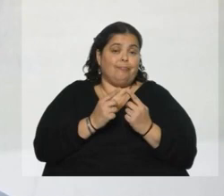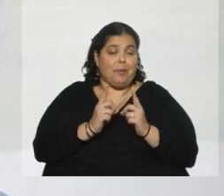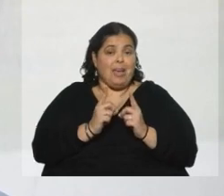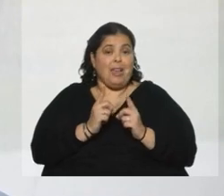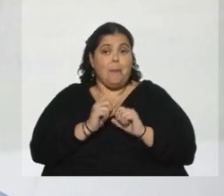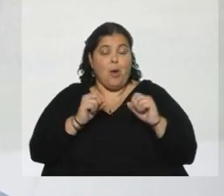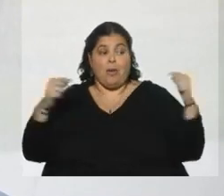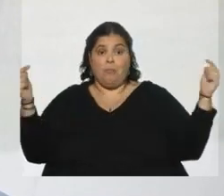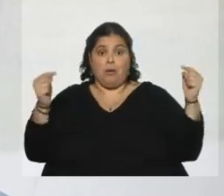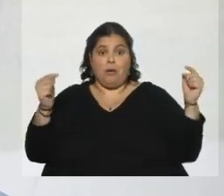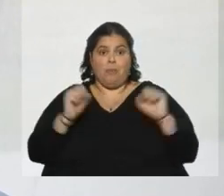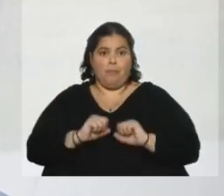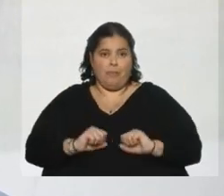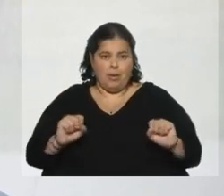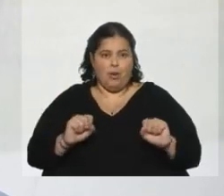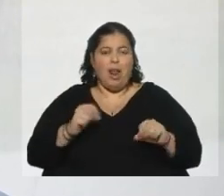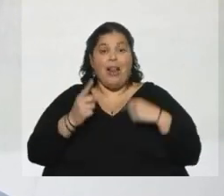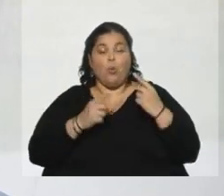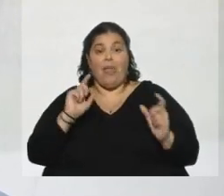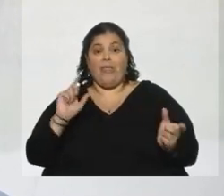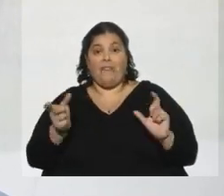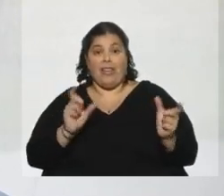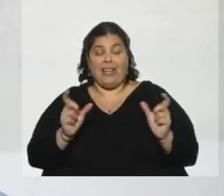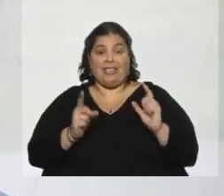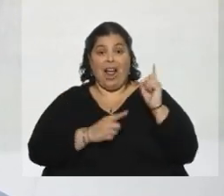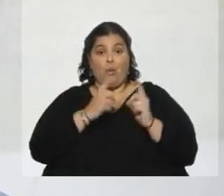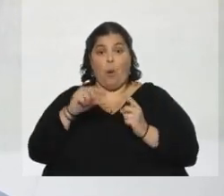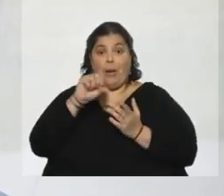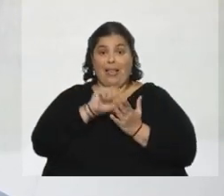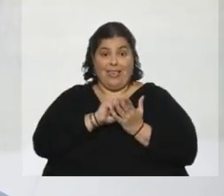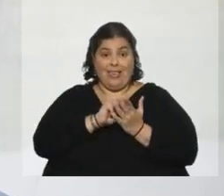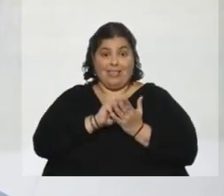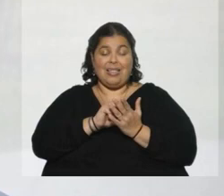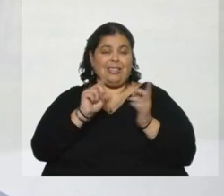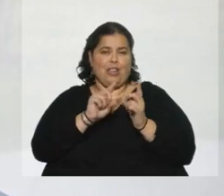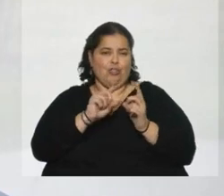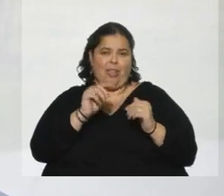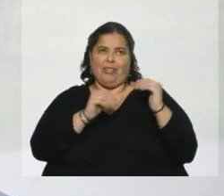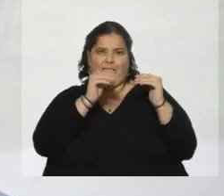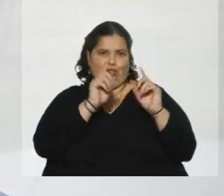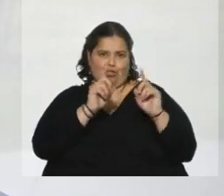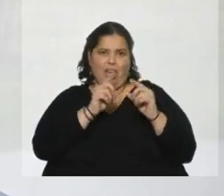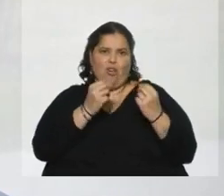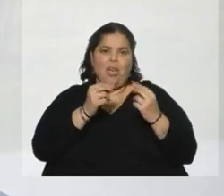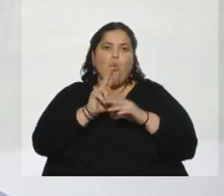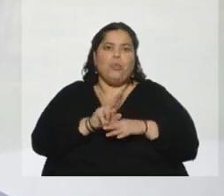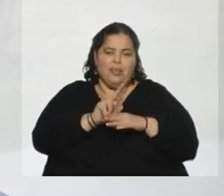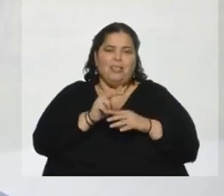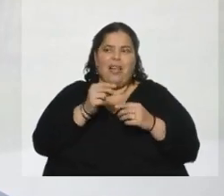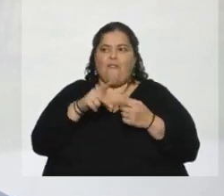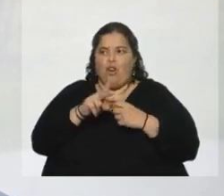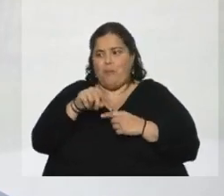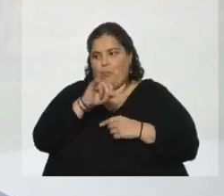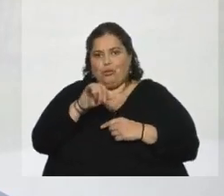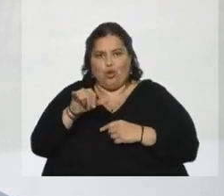polarizar aún más las diferencias entre los países en vías de desarrollo que legítimamente utilizan instrumentos como estos para